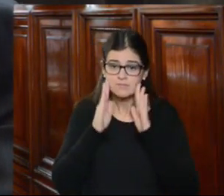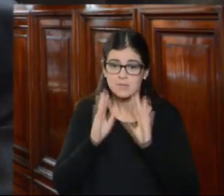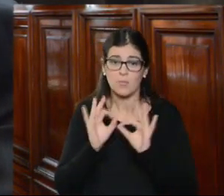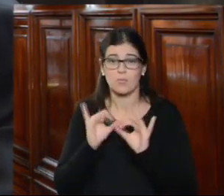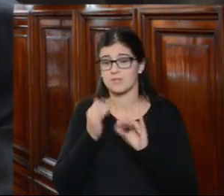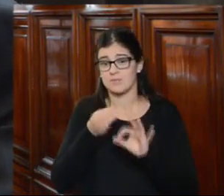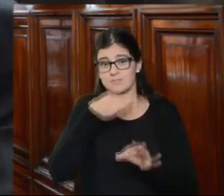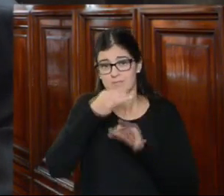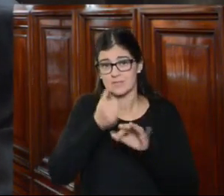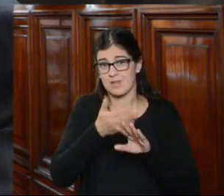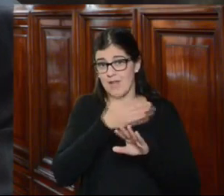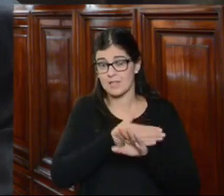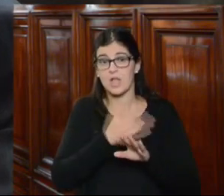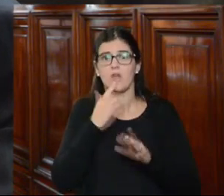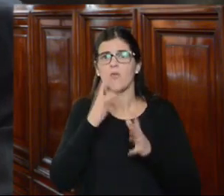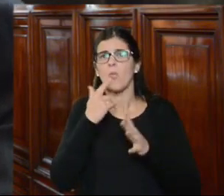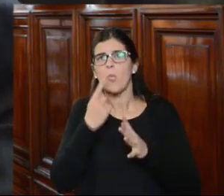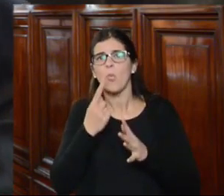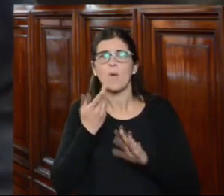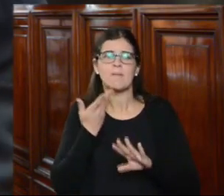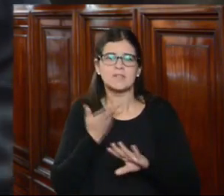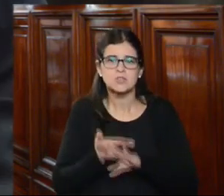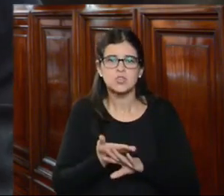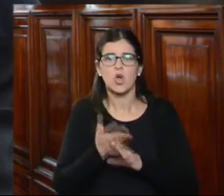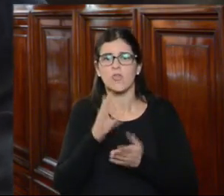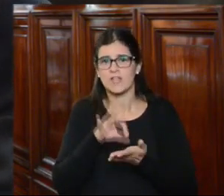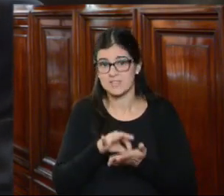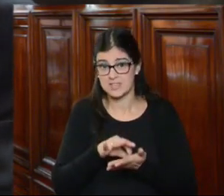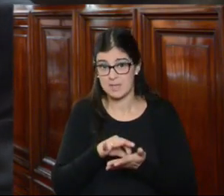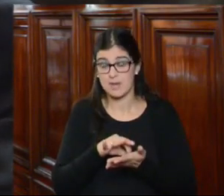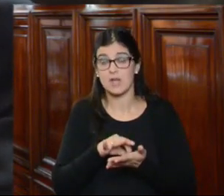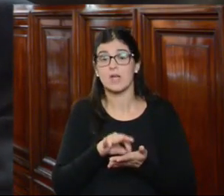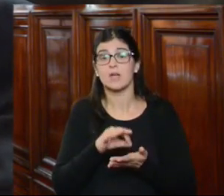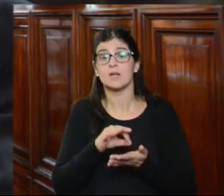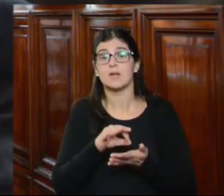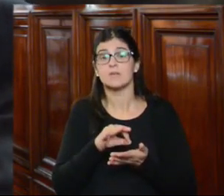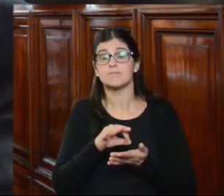incluso podría llegar a ser un caso una petición ante el sistema pero